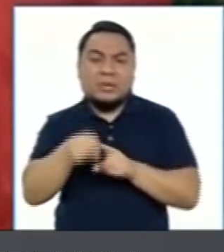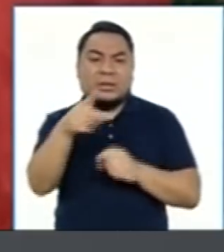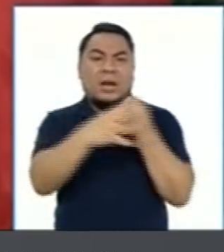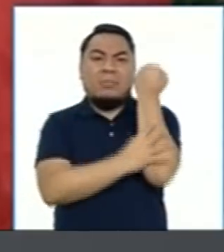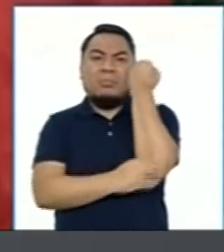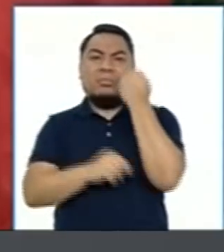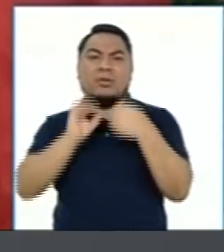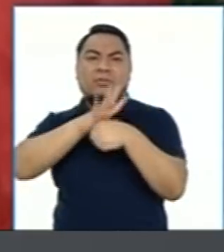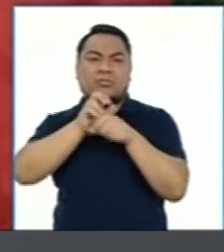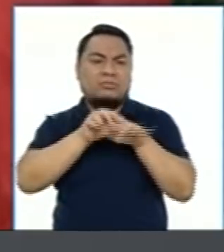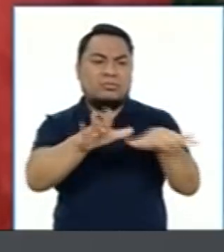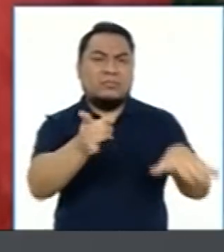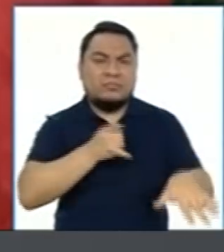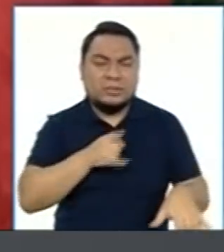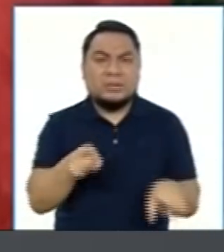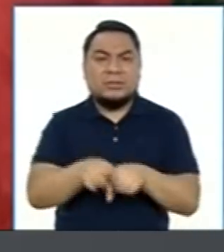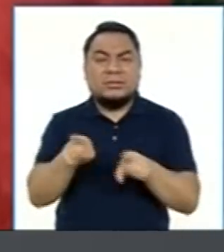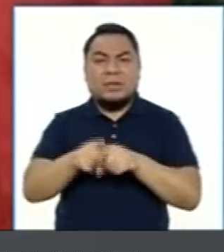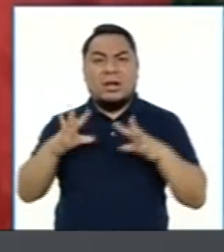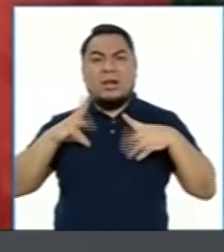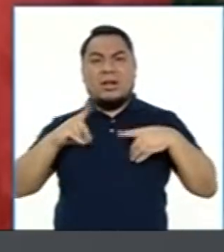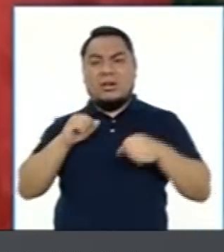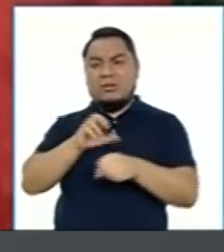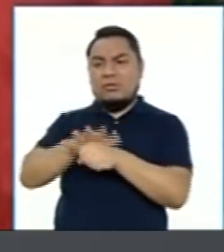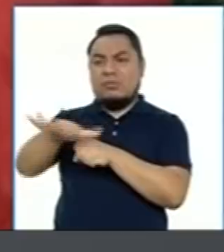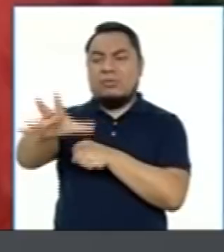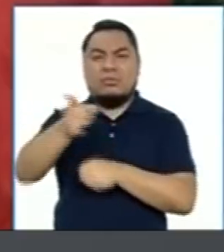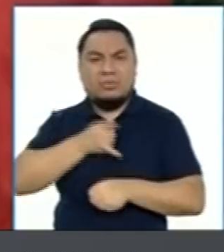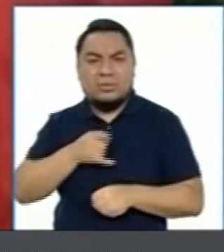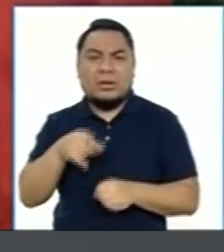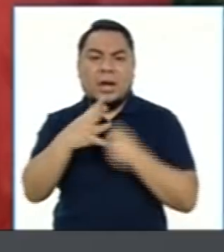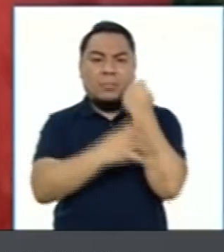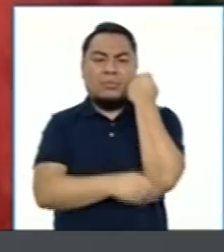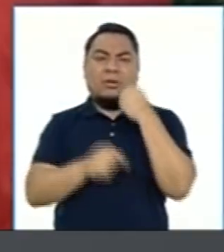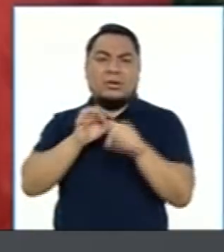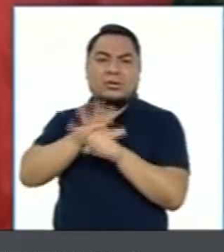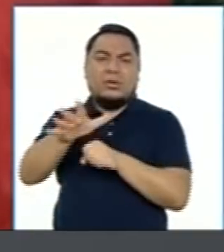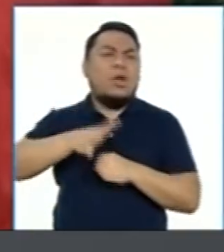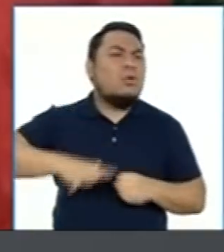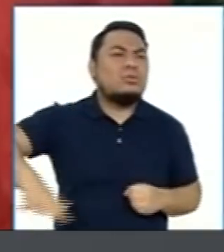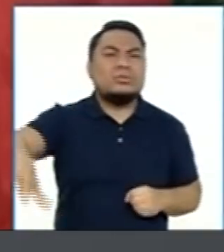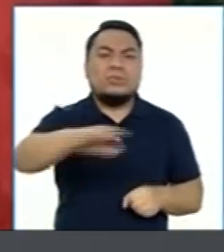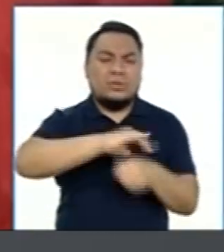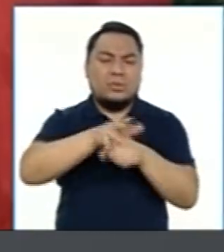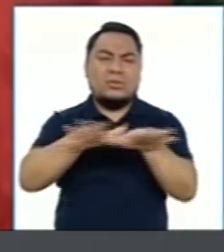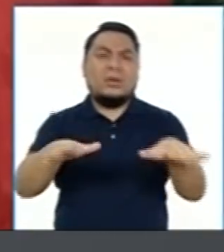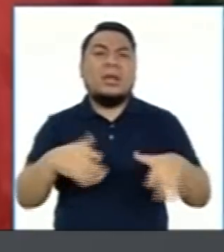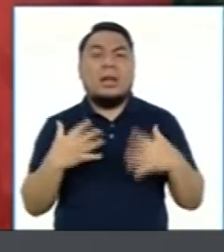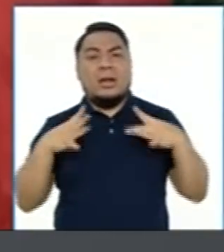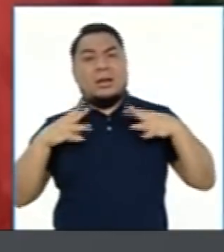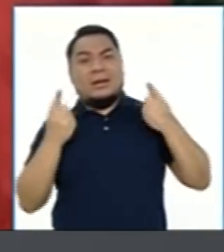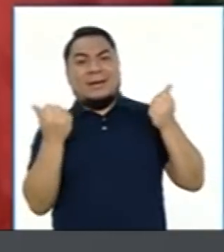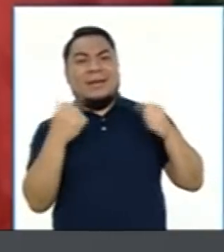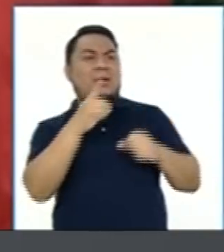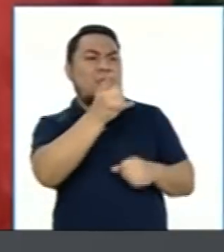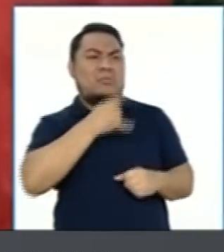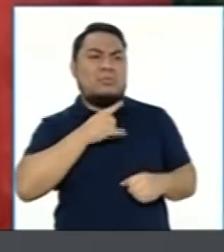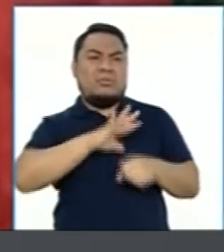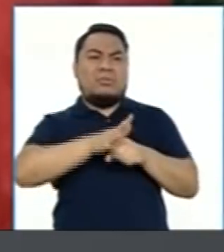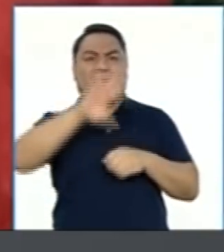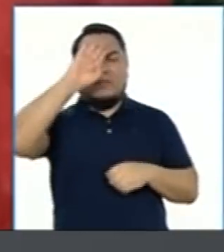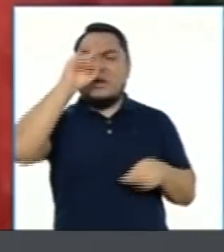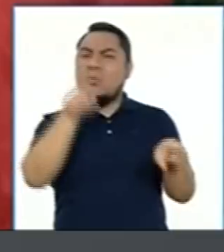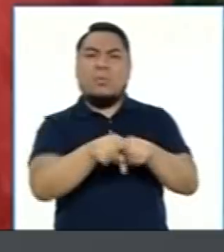condición económica. Ese virus, si no te cuidas, te mata. Tengas dinero o no tengas dinero.